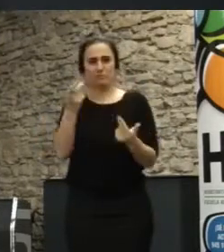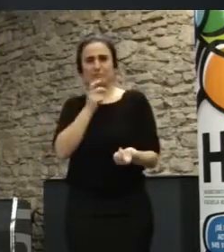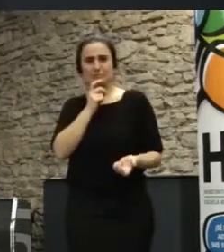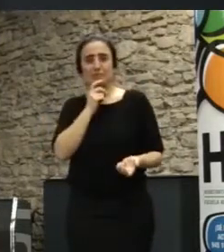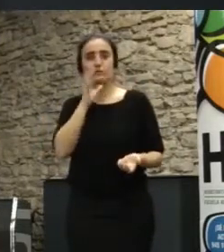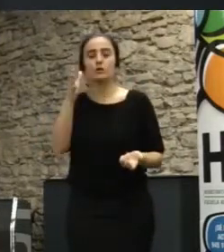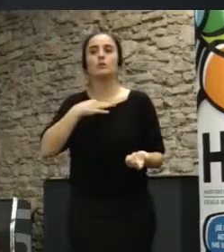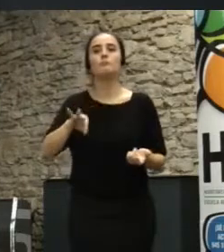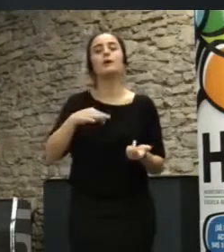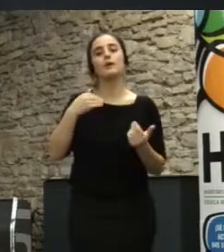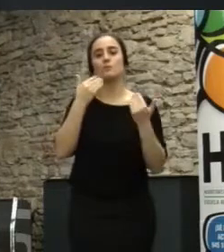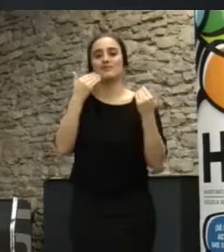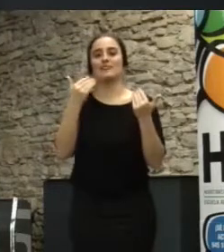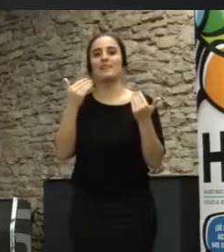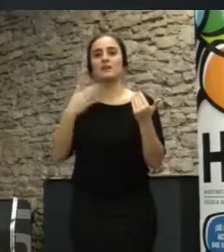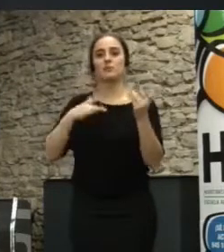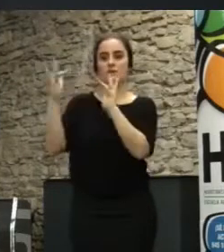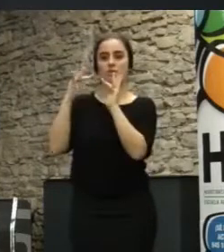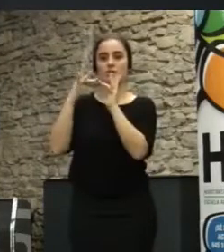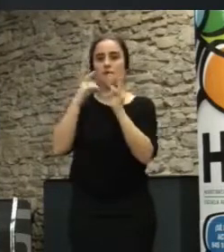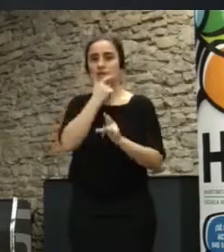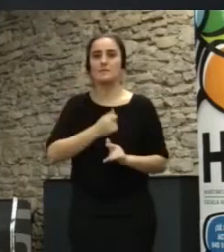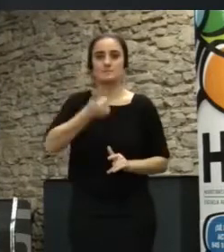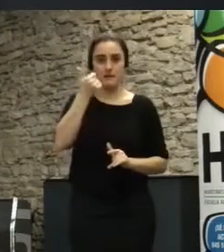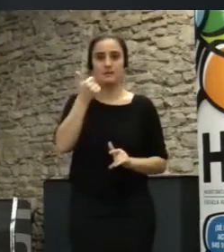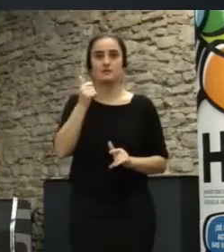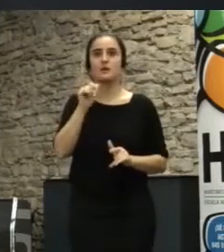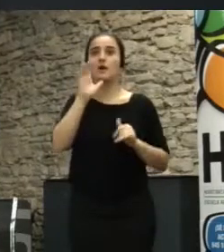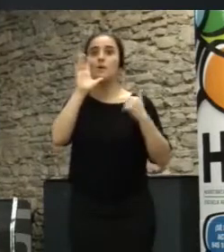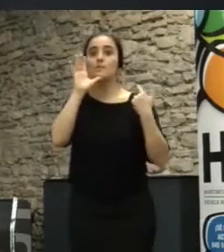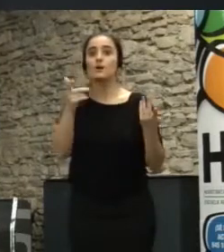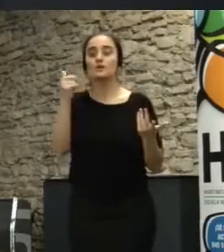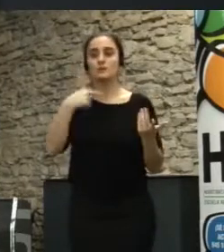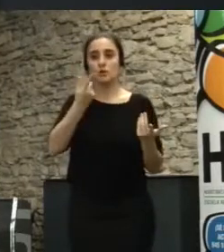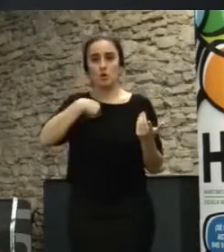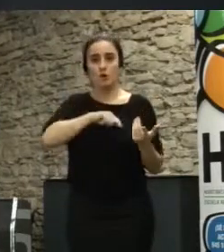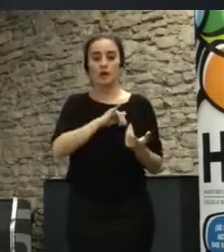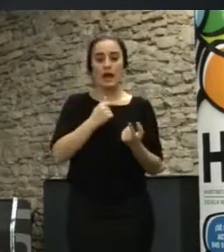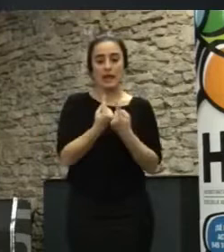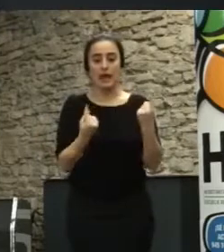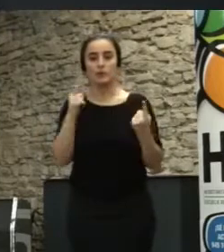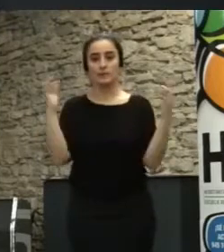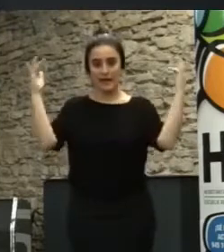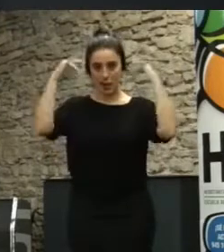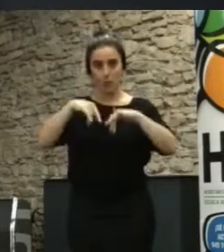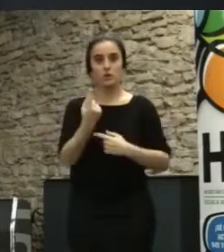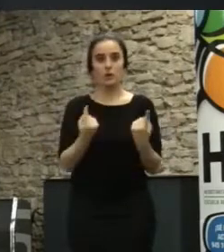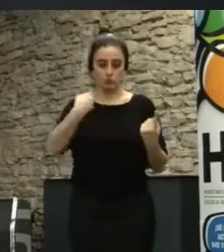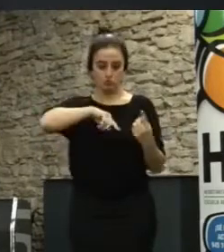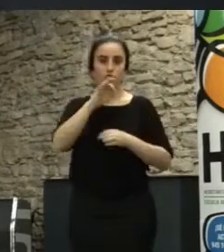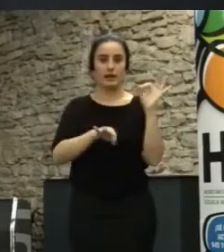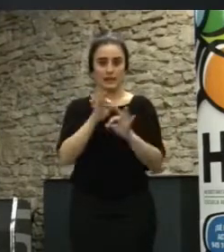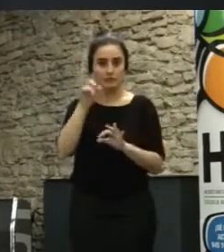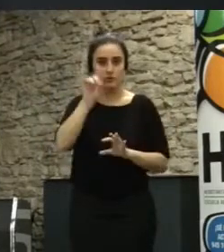Entonces, bueno, el proyecto Mares está tejiendo una serie de encuentros en toda la ciudad, en Medial Afrado cogemos alguno de ellos, entonces, bueno, es un